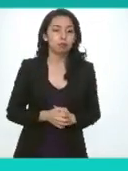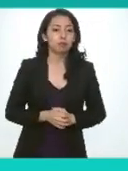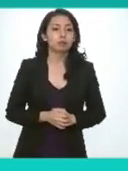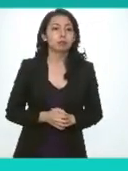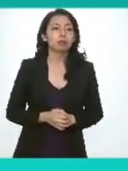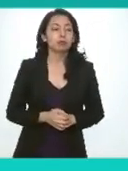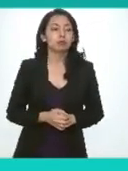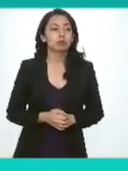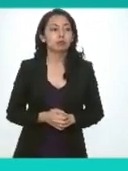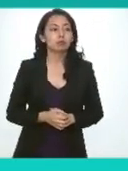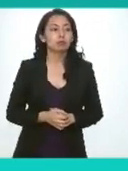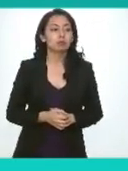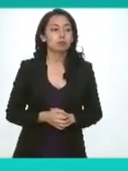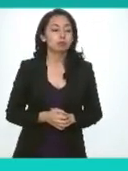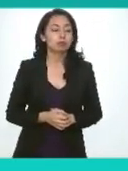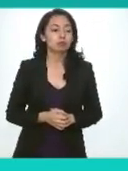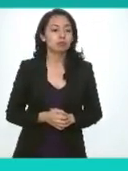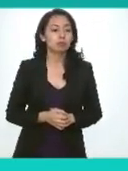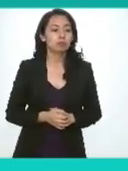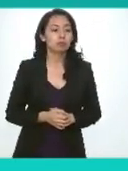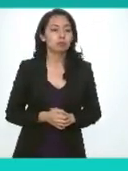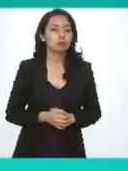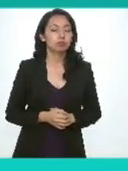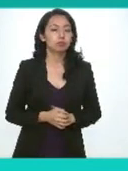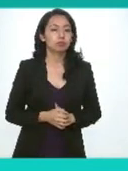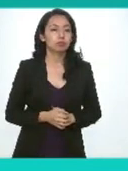justamente la